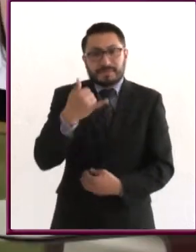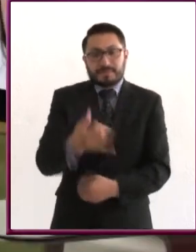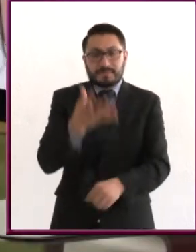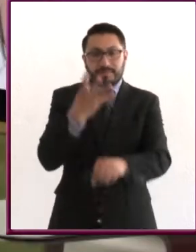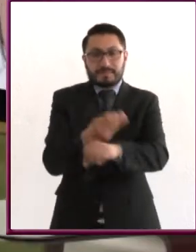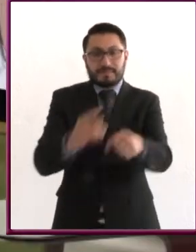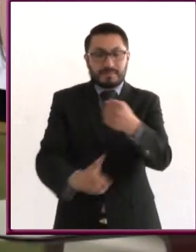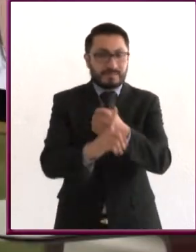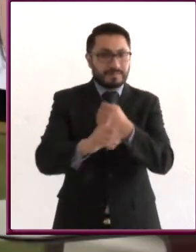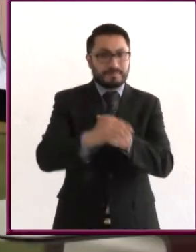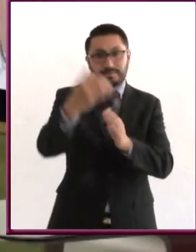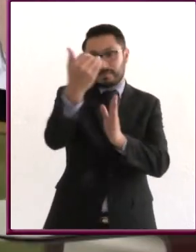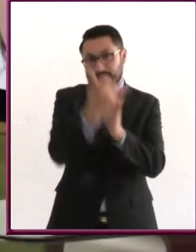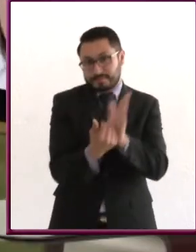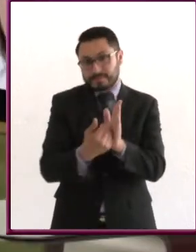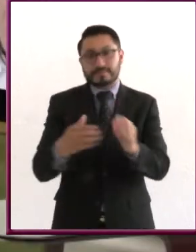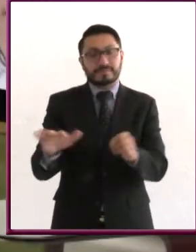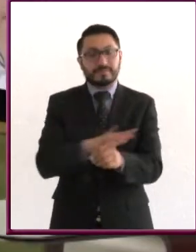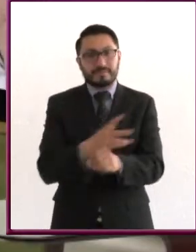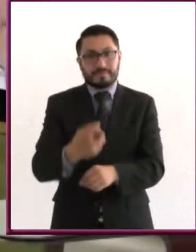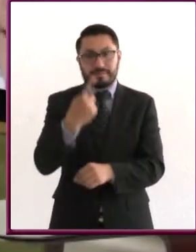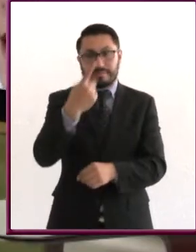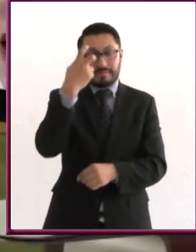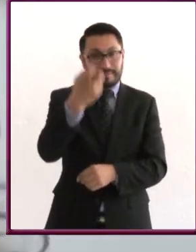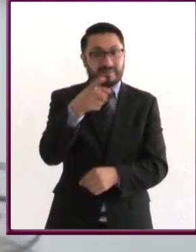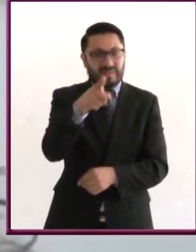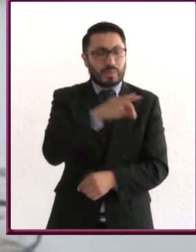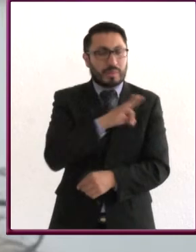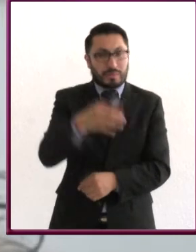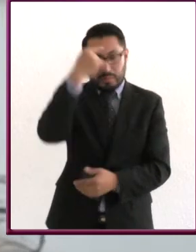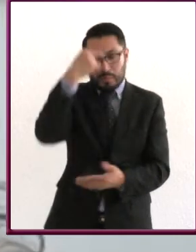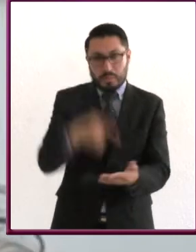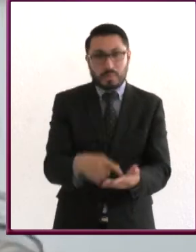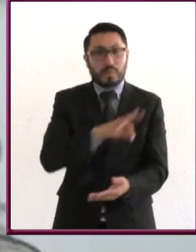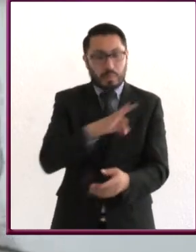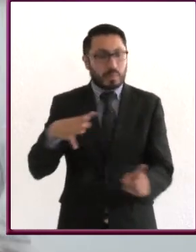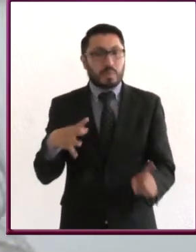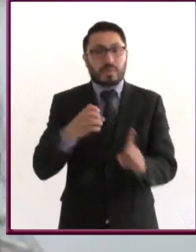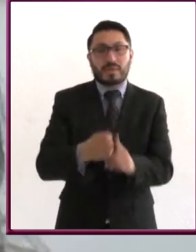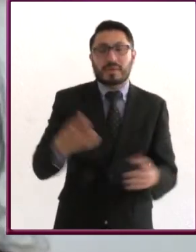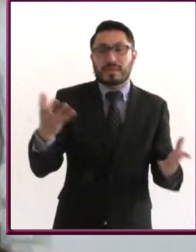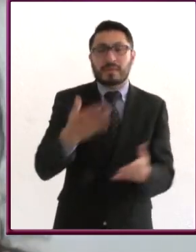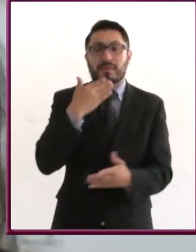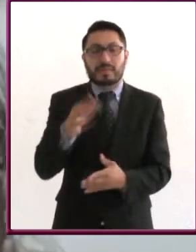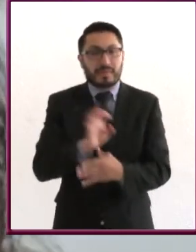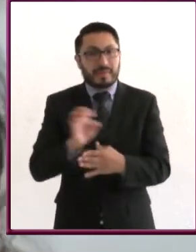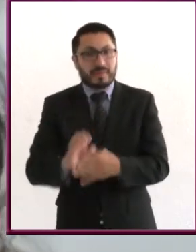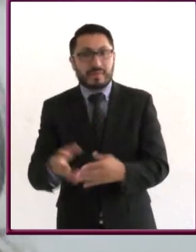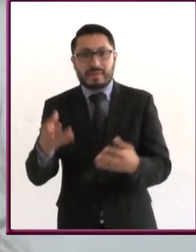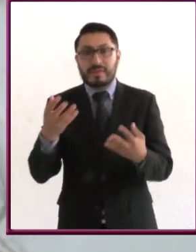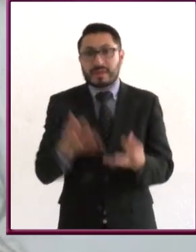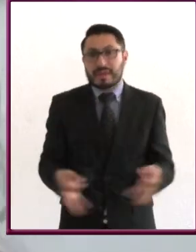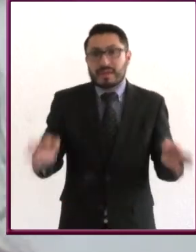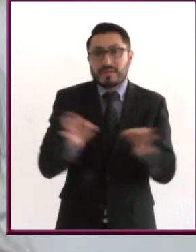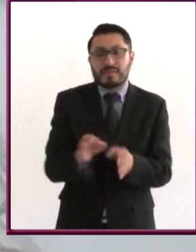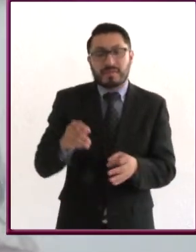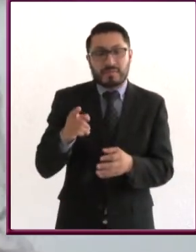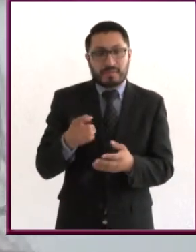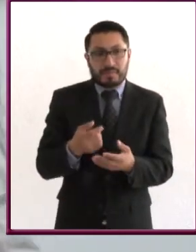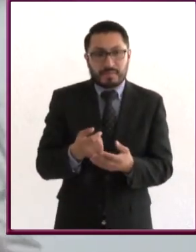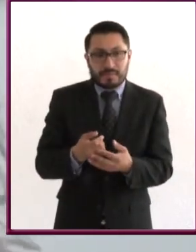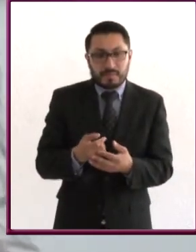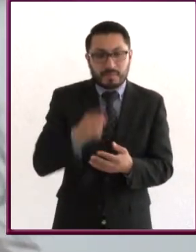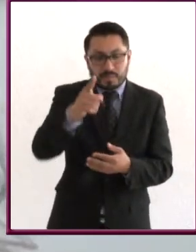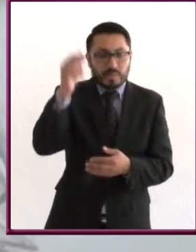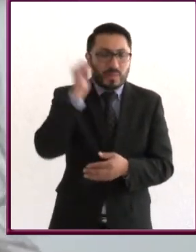resolver o no resolver los problemas, ya que si tú crees que puedes, lo vas a poder lograr, entonces por eso también un consejo que quiero darles es